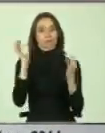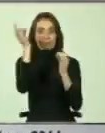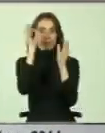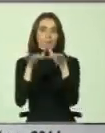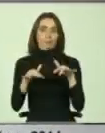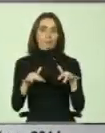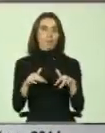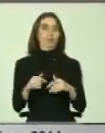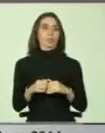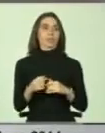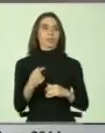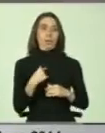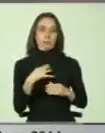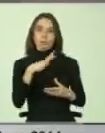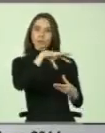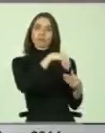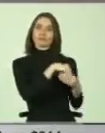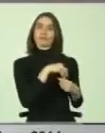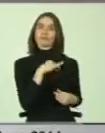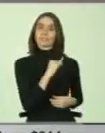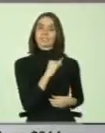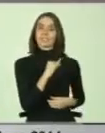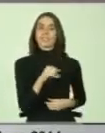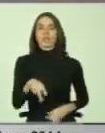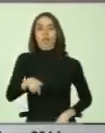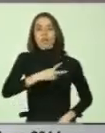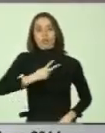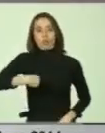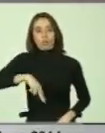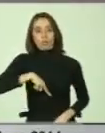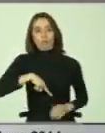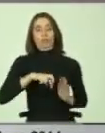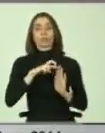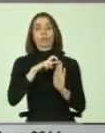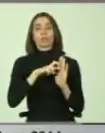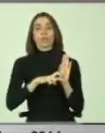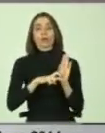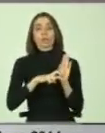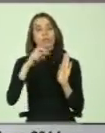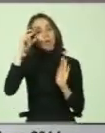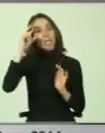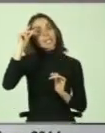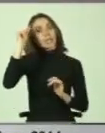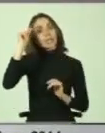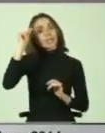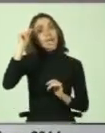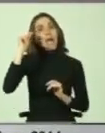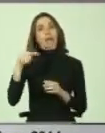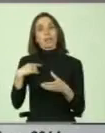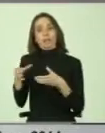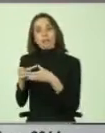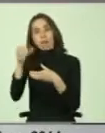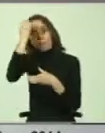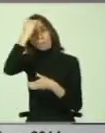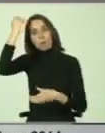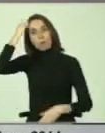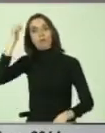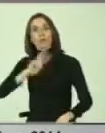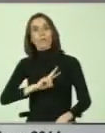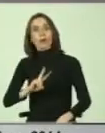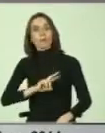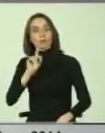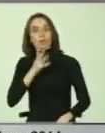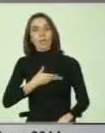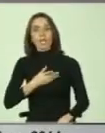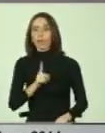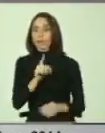haber sido considerado, porque lo nuestro hasta el momento es un proyecto, es una idea que nosotros como Cuerpo de Bomberos de Valparaíso tenemos, no es